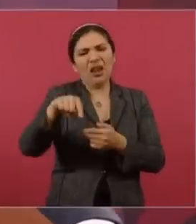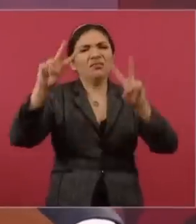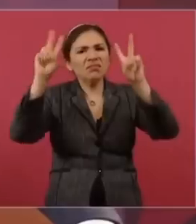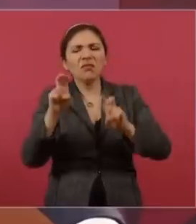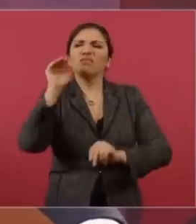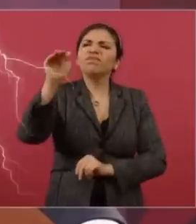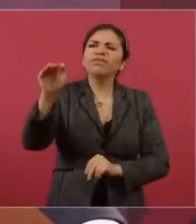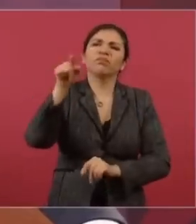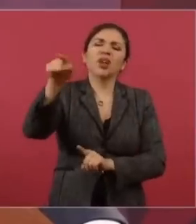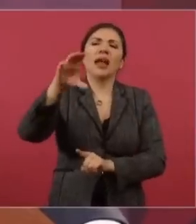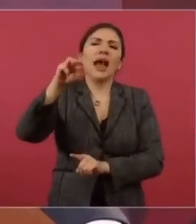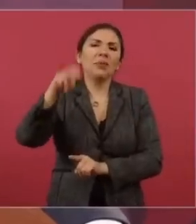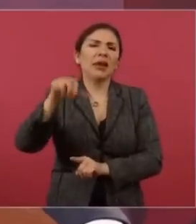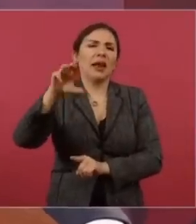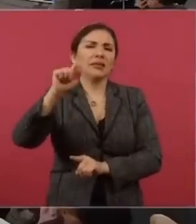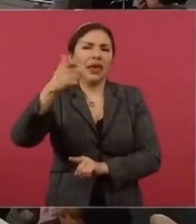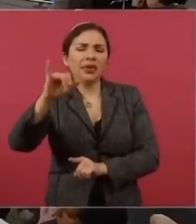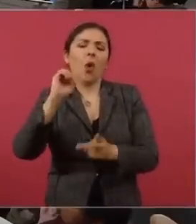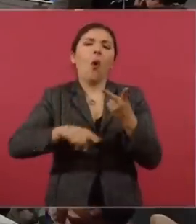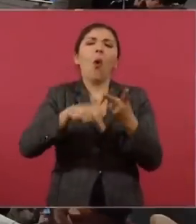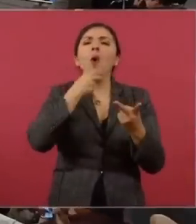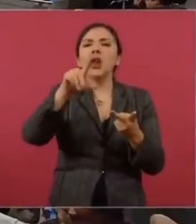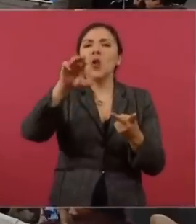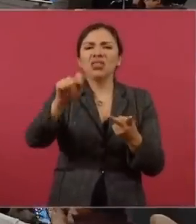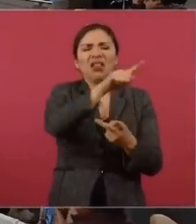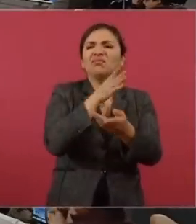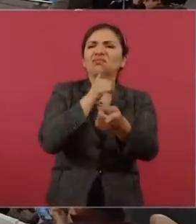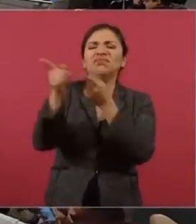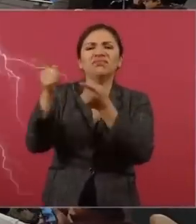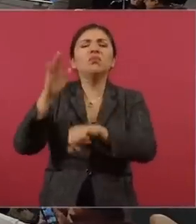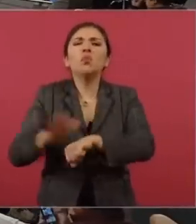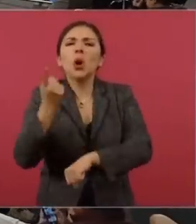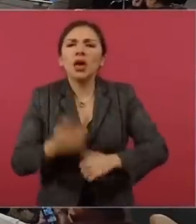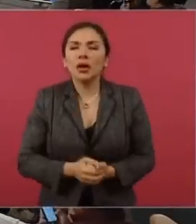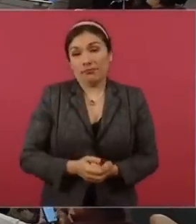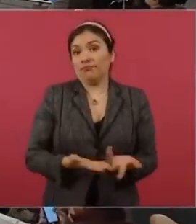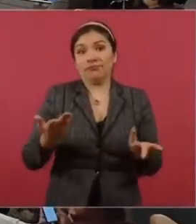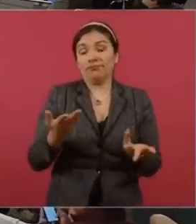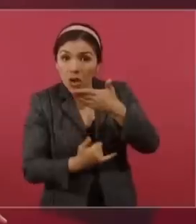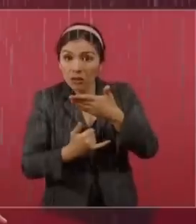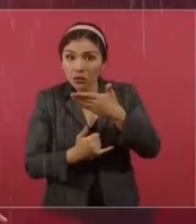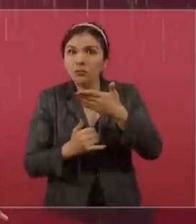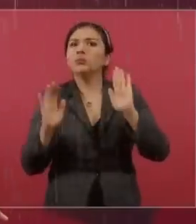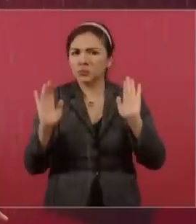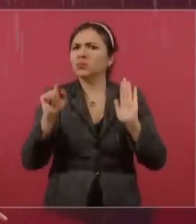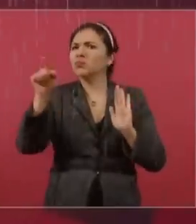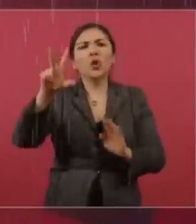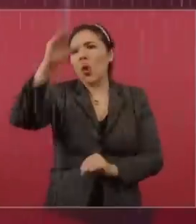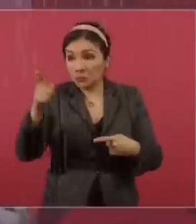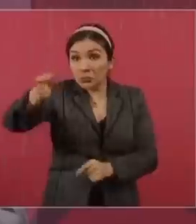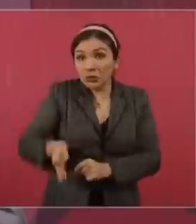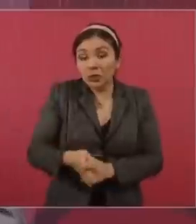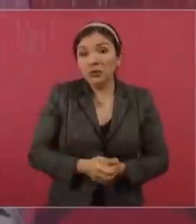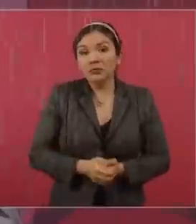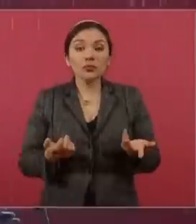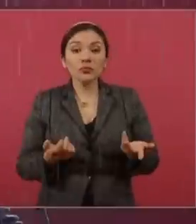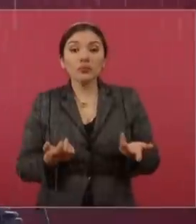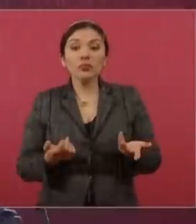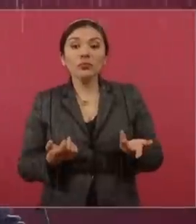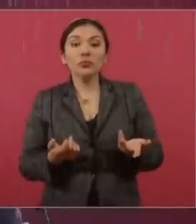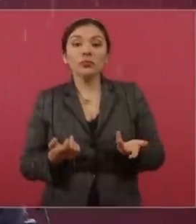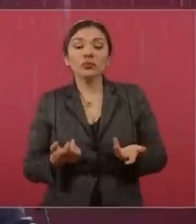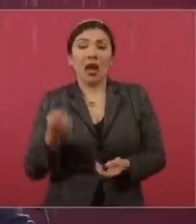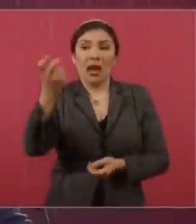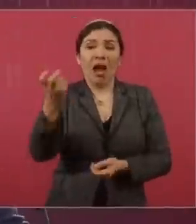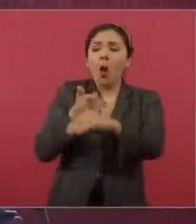cuestionar a Carmen Aristegui o a Lore de Mola? Es muy sencillo, ellos están defendiendo un proyecto antipopular que ha